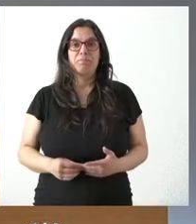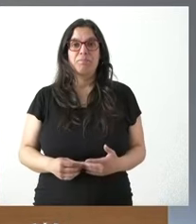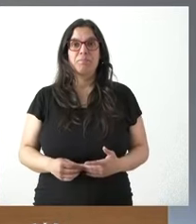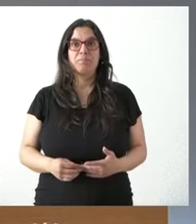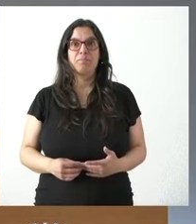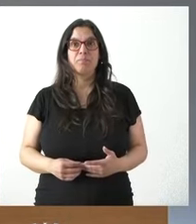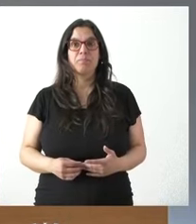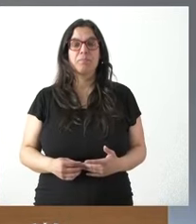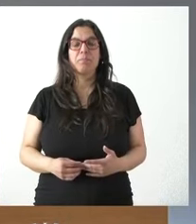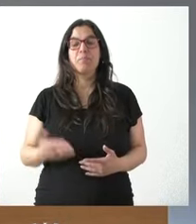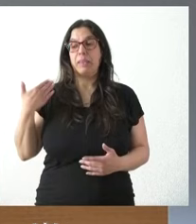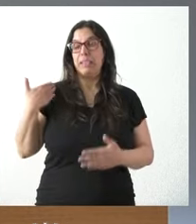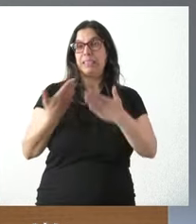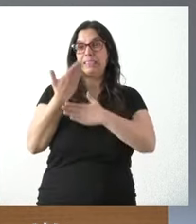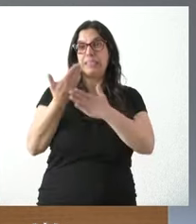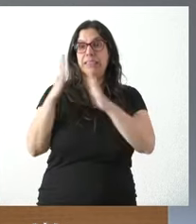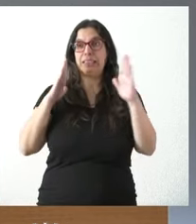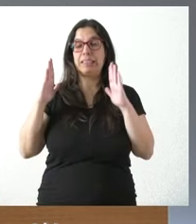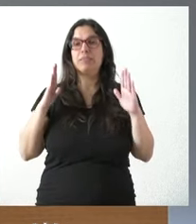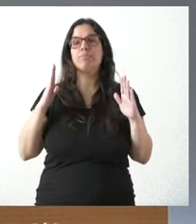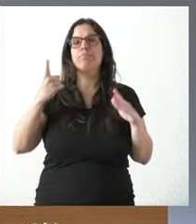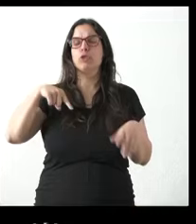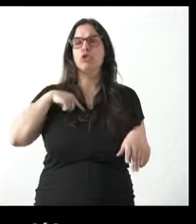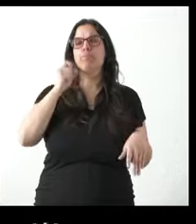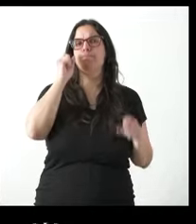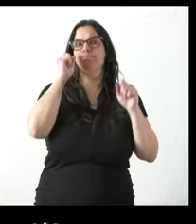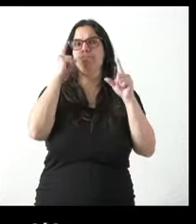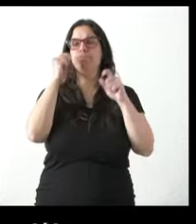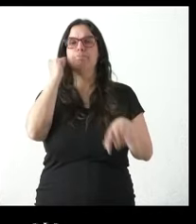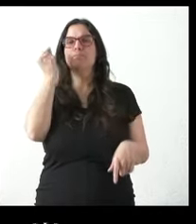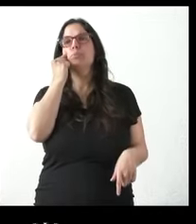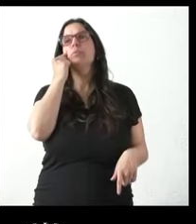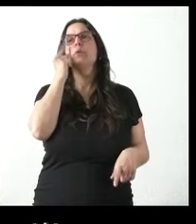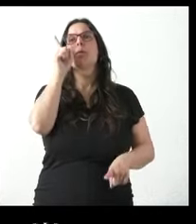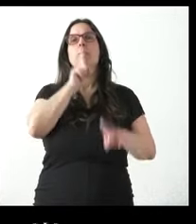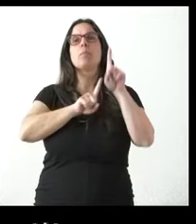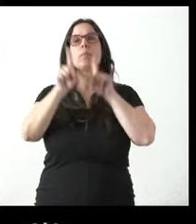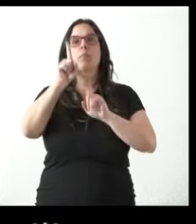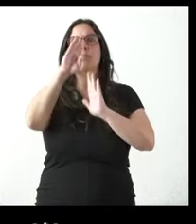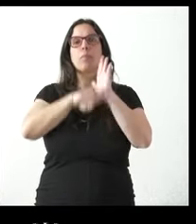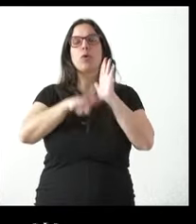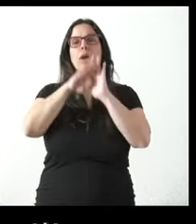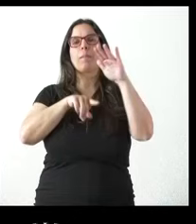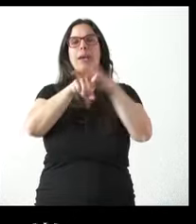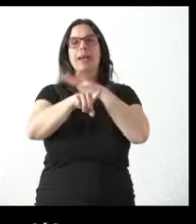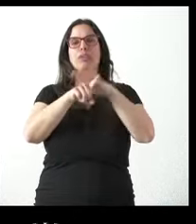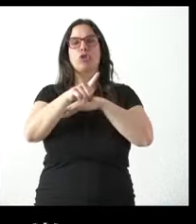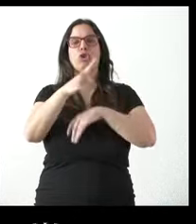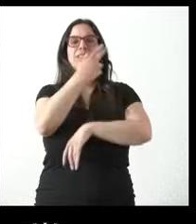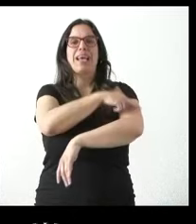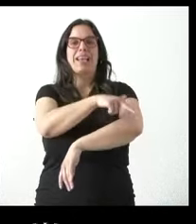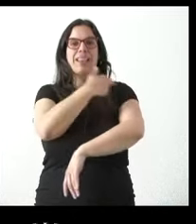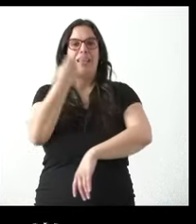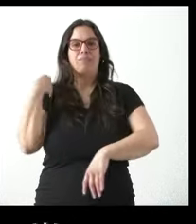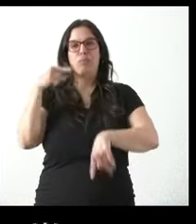si en los últimos días hemos conocido algunas incidencias en los programas de gestión de SACIL de Medor ayer mismo nos